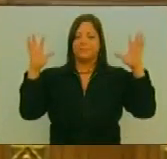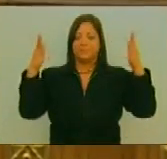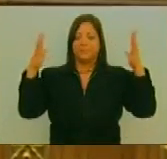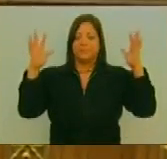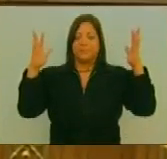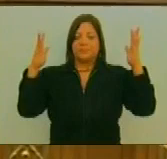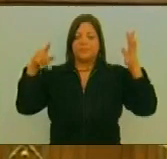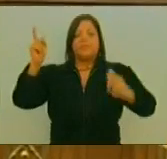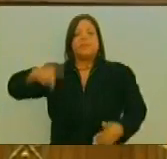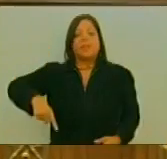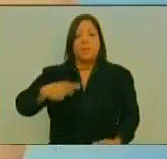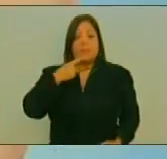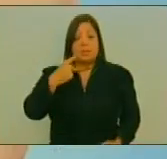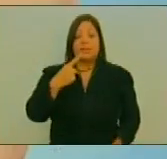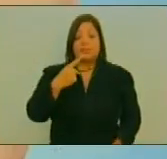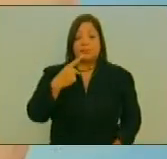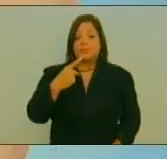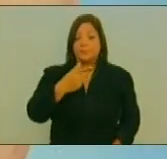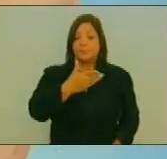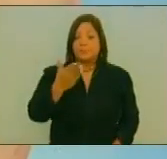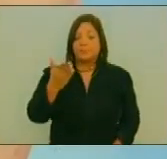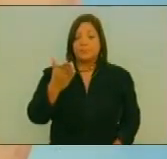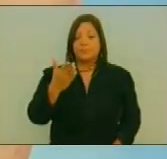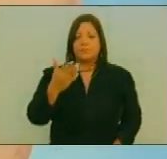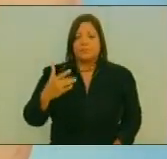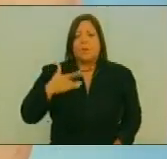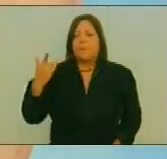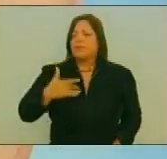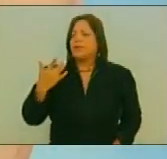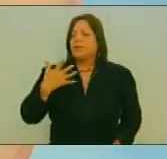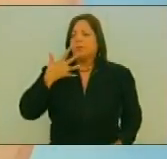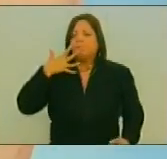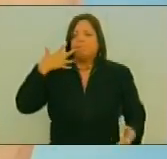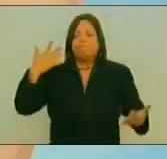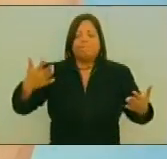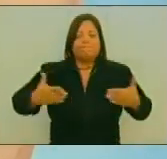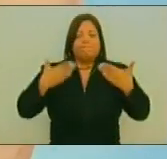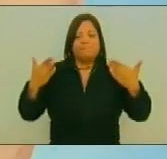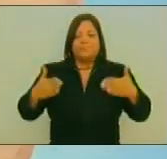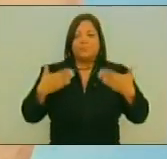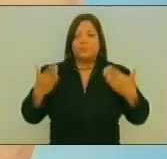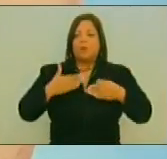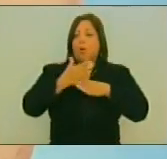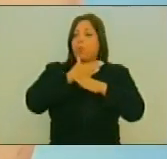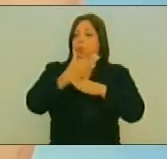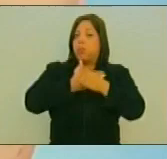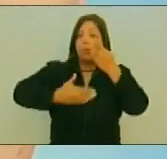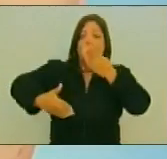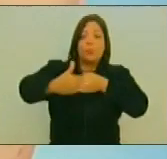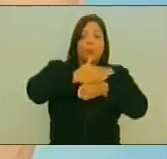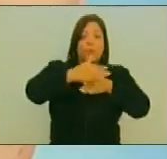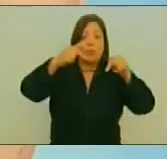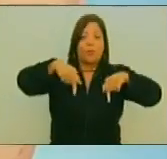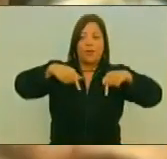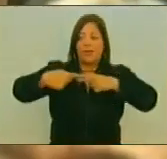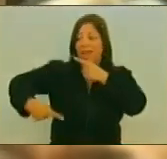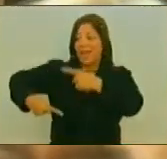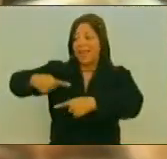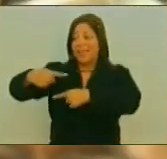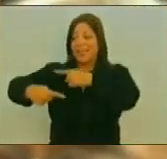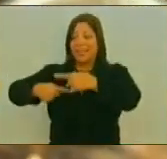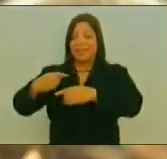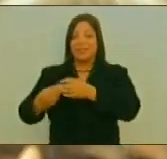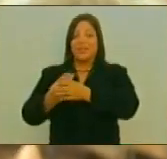Asimismo Decirle Que Me Siento Orgullosa También De Compartir En Esta Generación